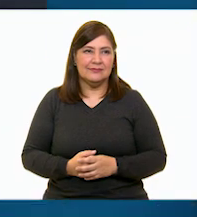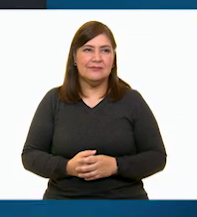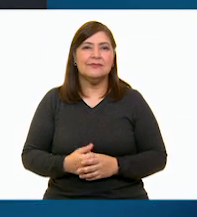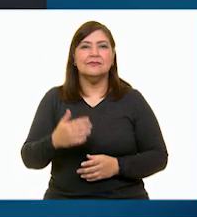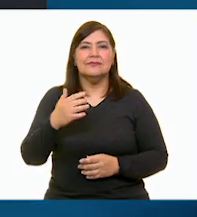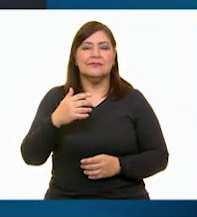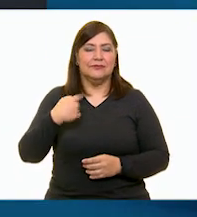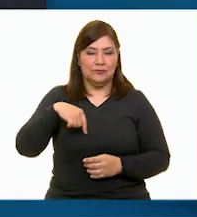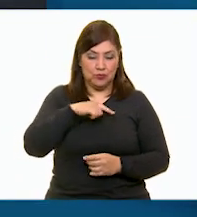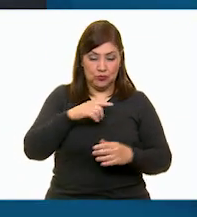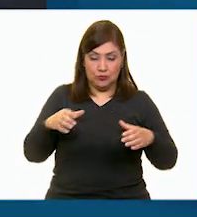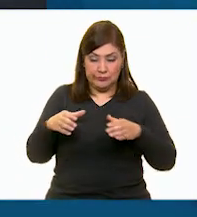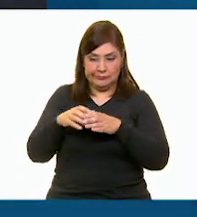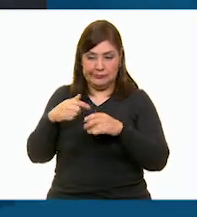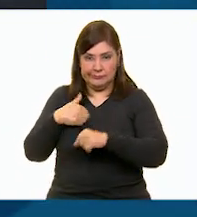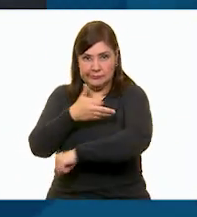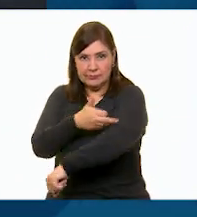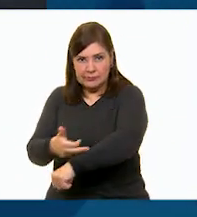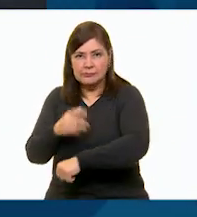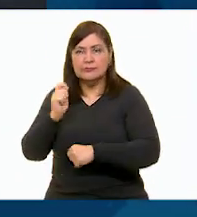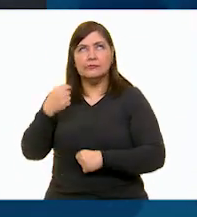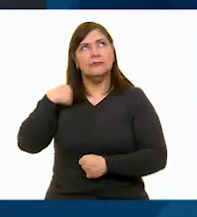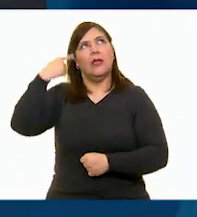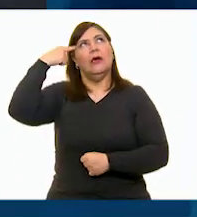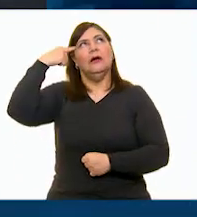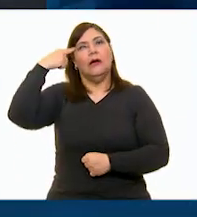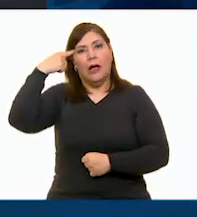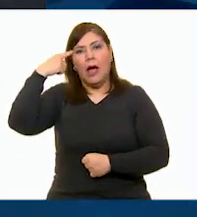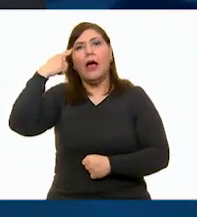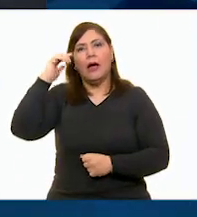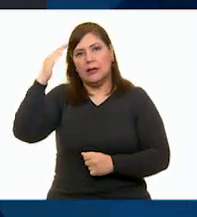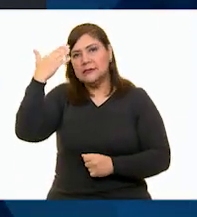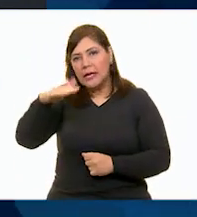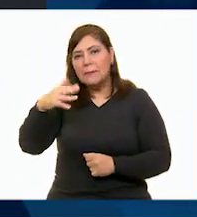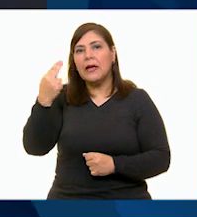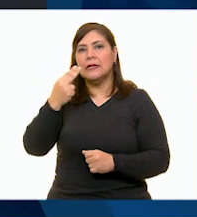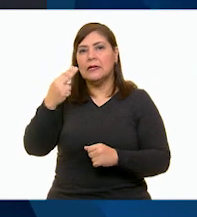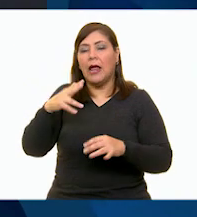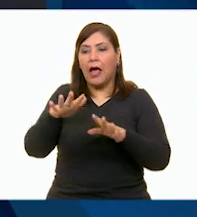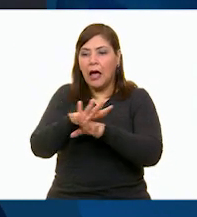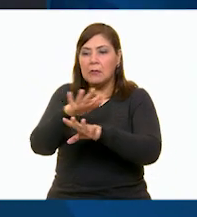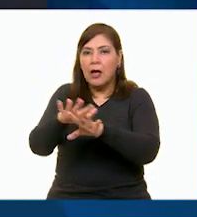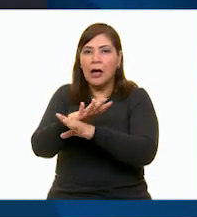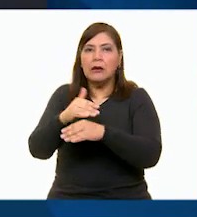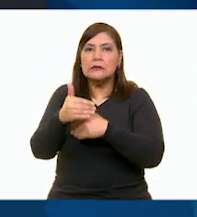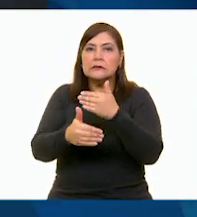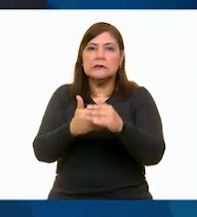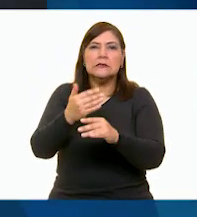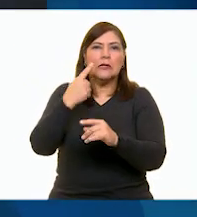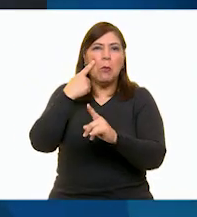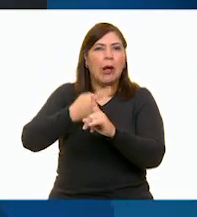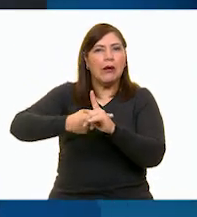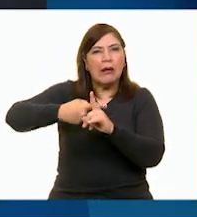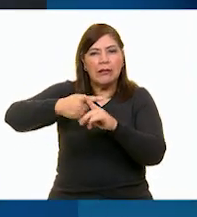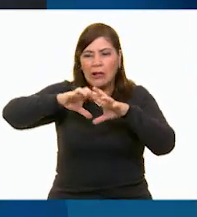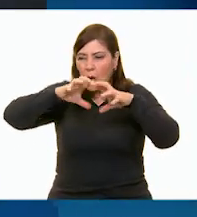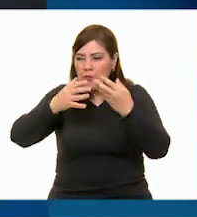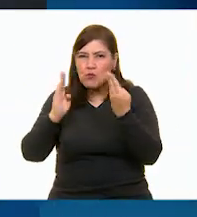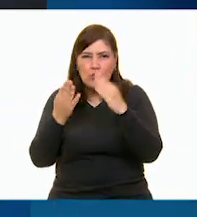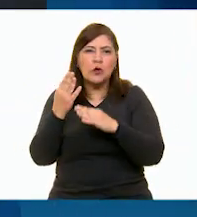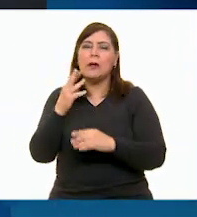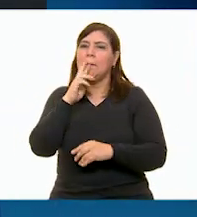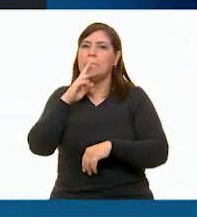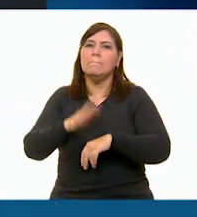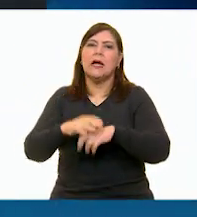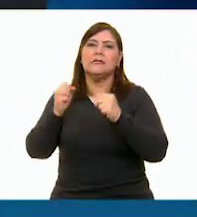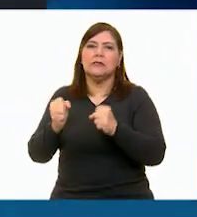Nosotros como familia tomamos conciencia de los cambios climáticos y decidimos reforestar